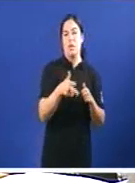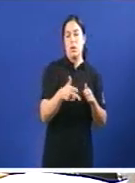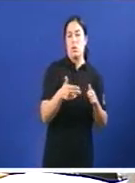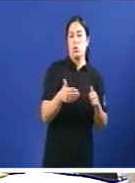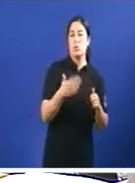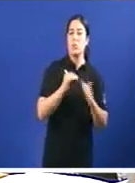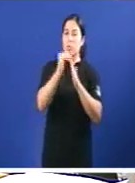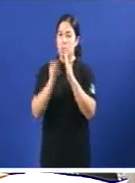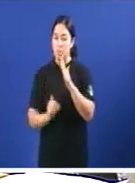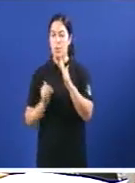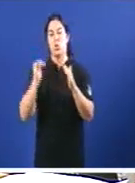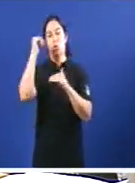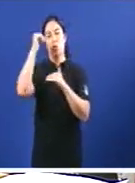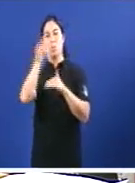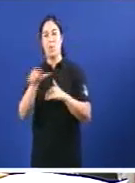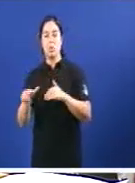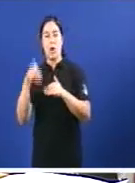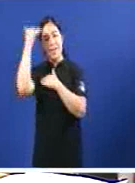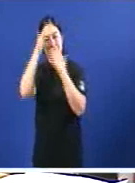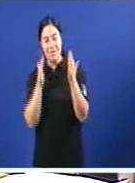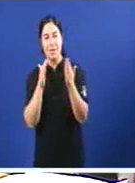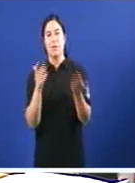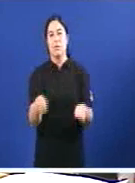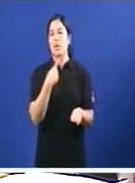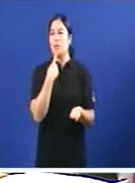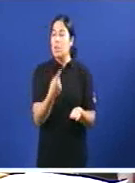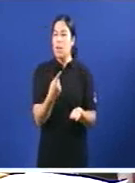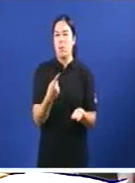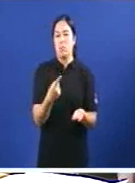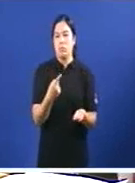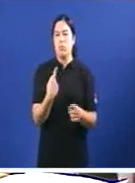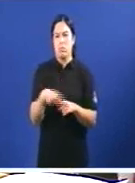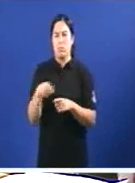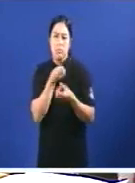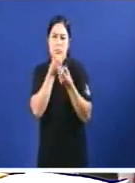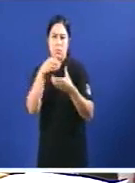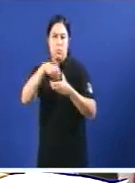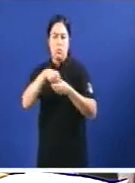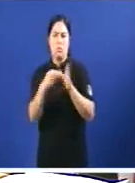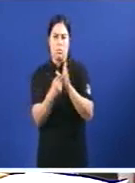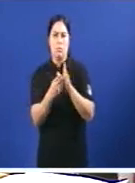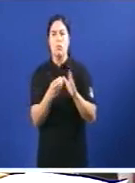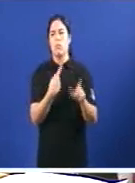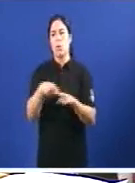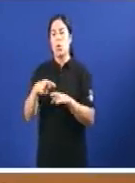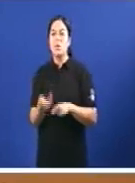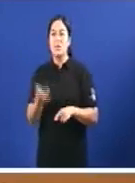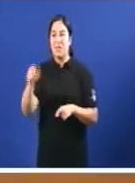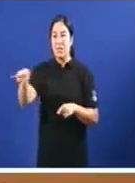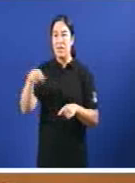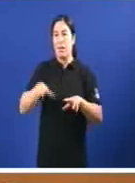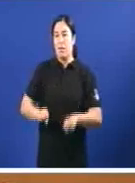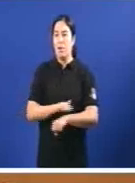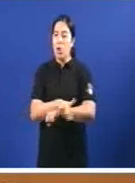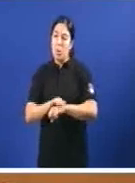atendidas E menos prestacións Pero di cousas severas Di cousas como que, dende que vostede goberna Temos a porcentaje